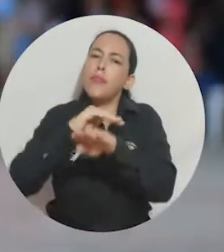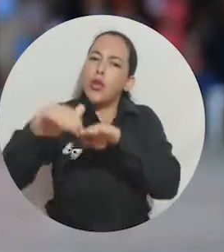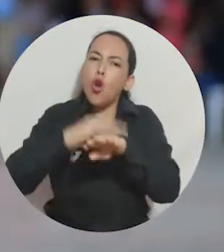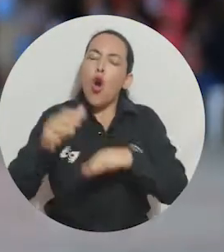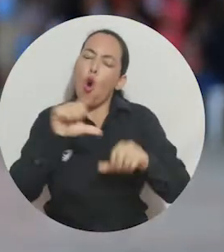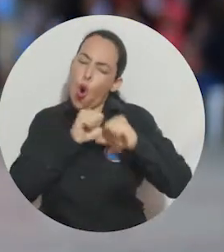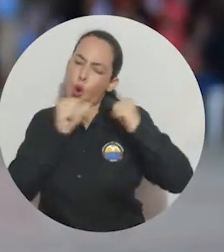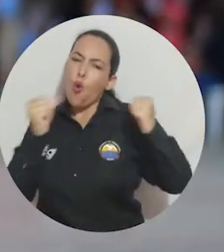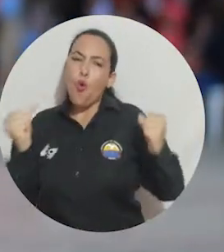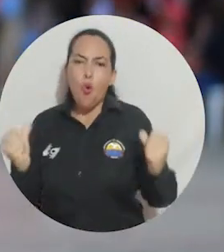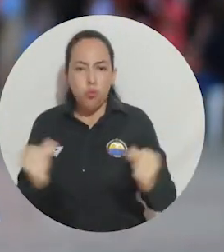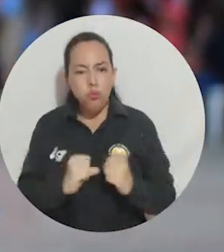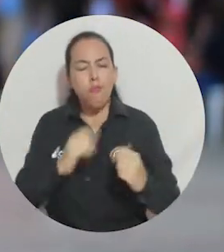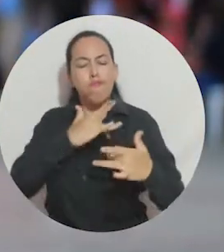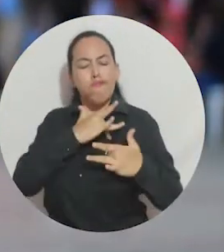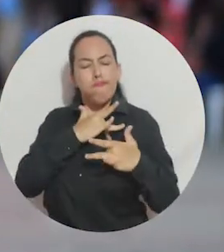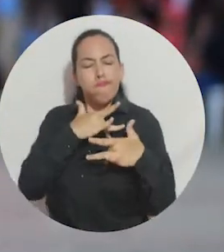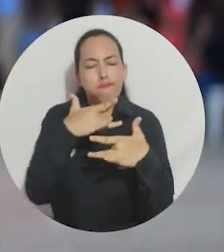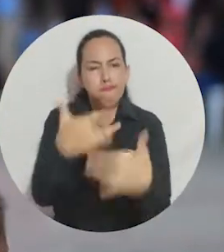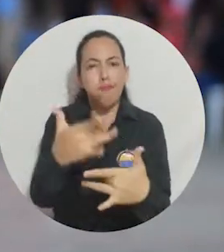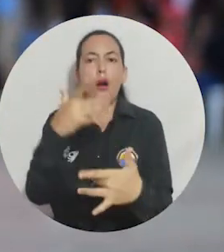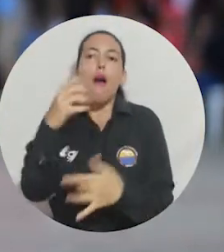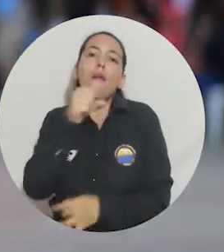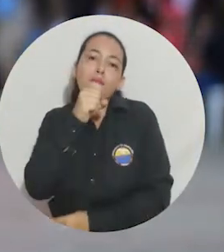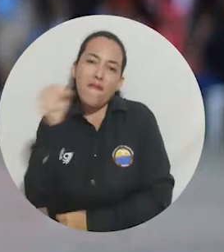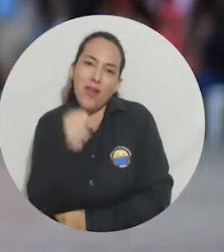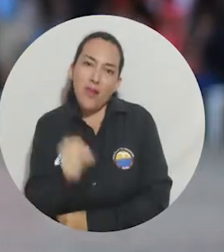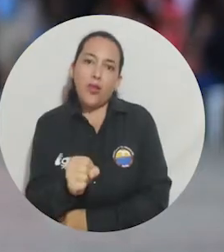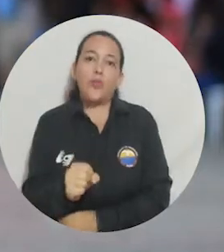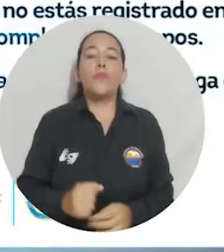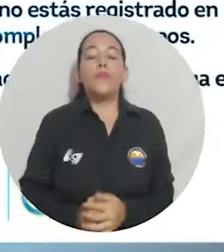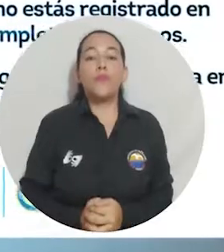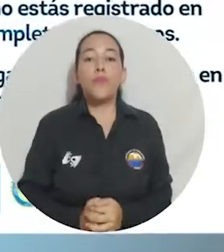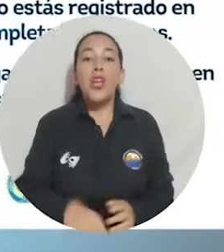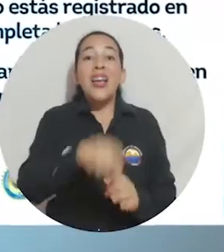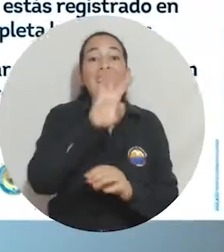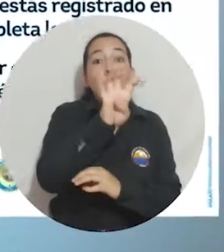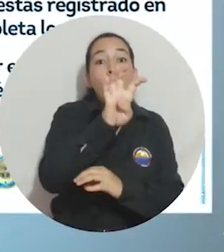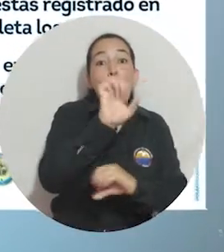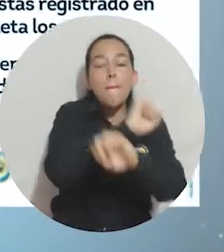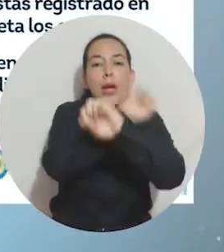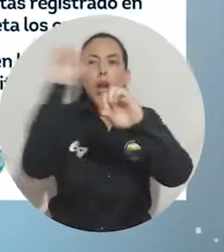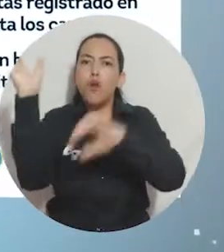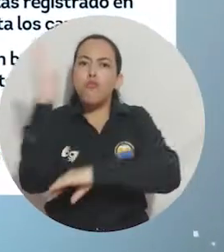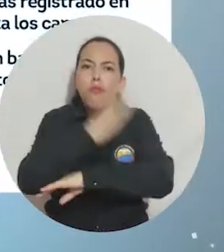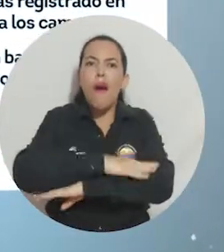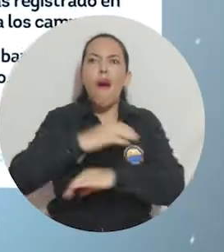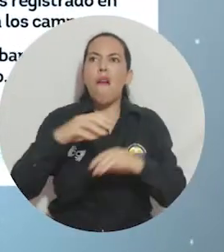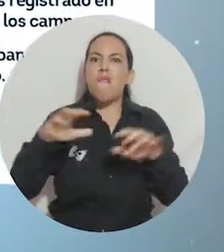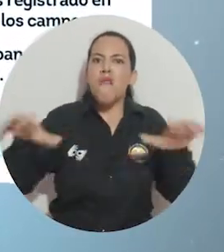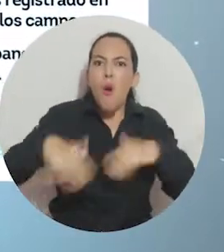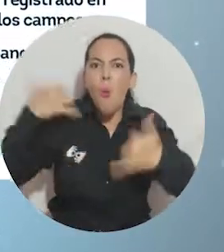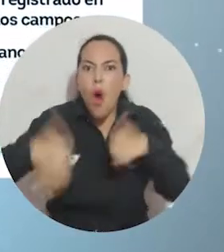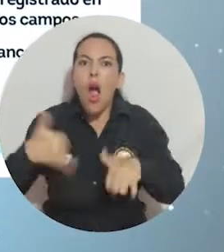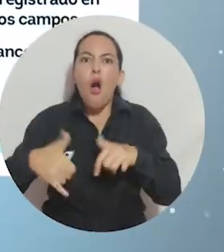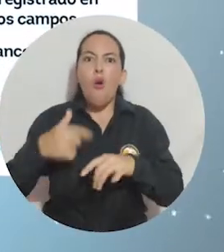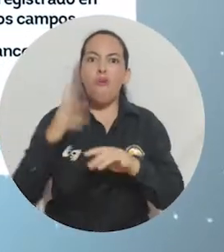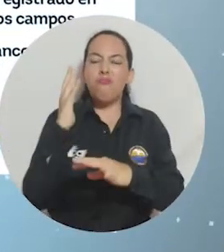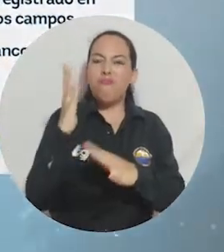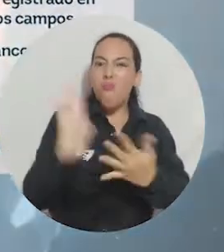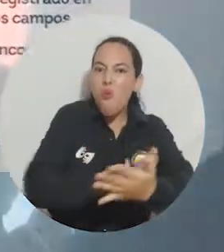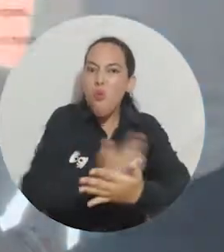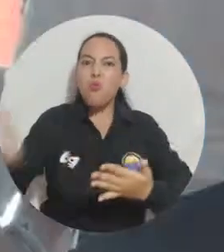cosa sino una invitación a poner nuestro corazón al servicio de nuestros mayores. Desde las 9 de la mañana se realizarán actividades